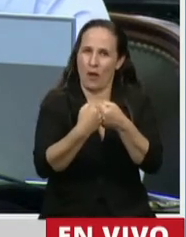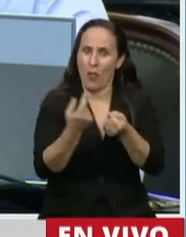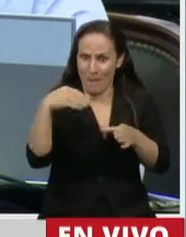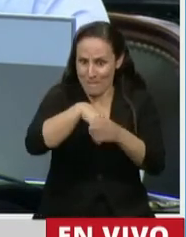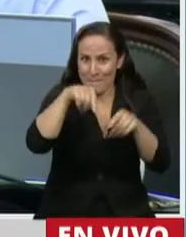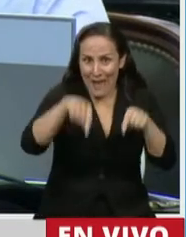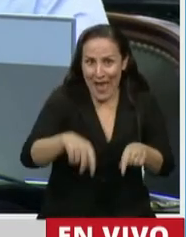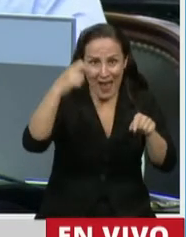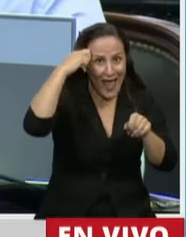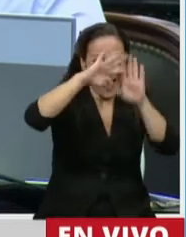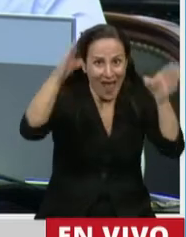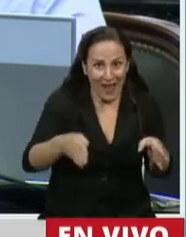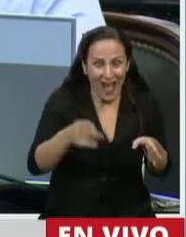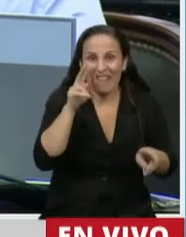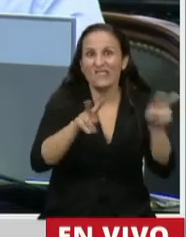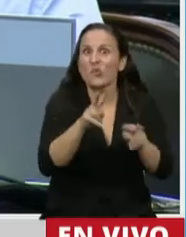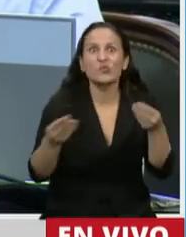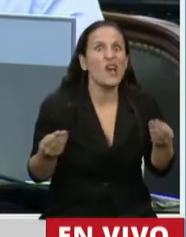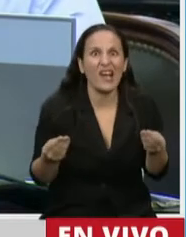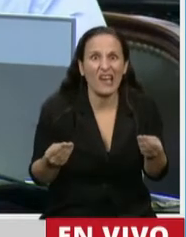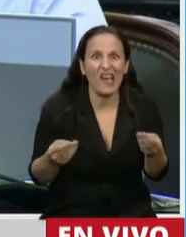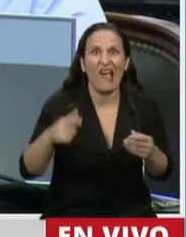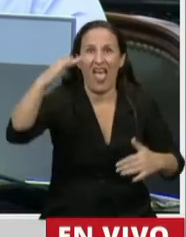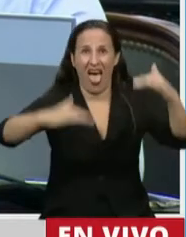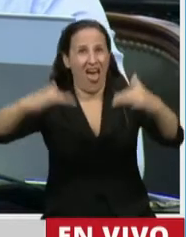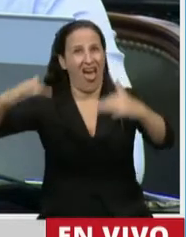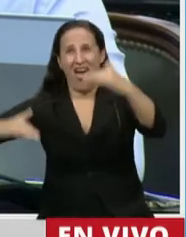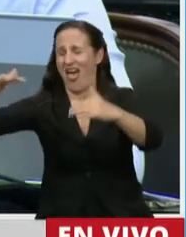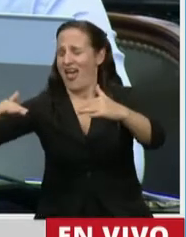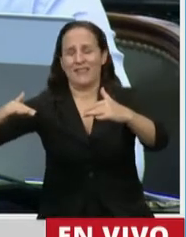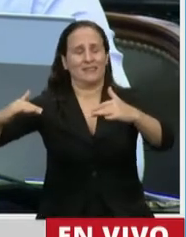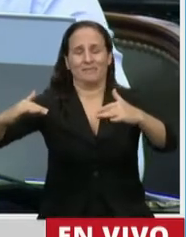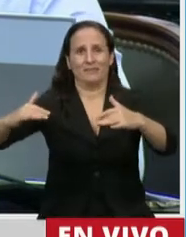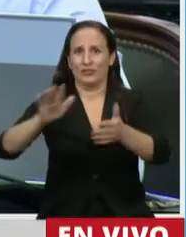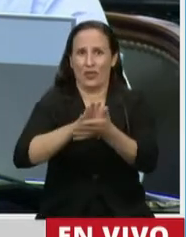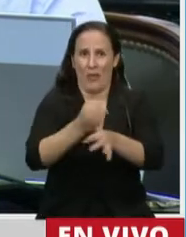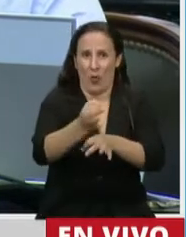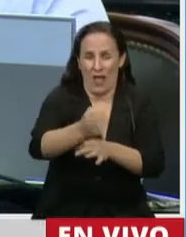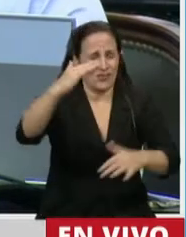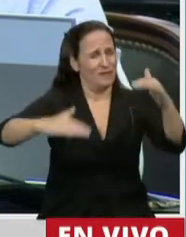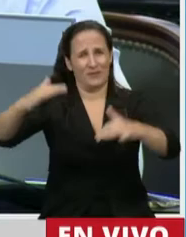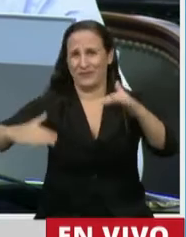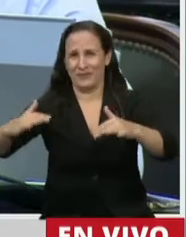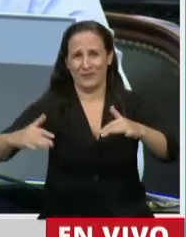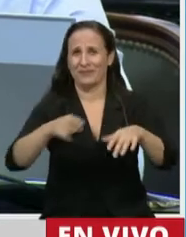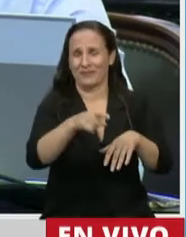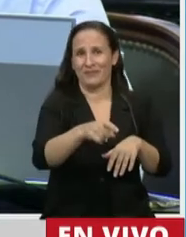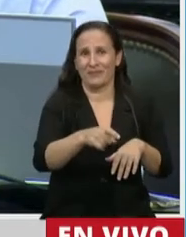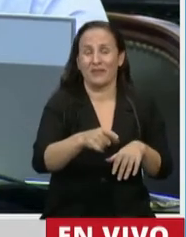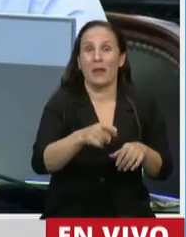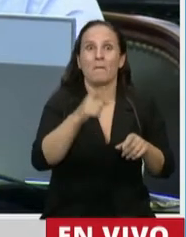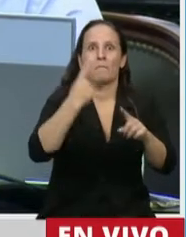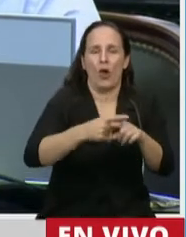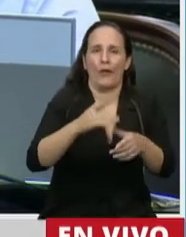acá hacer lo posible para que esa brecha educativa que nos trae esta brecha al acceso